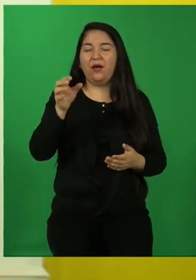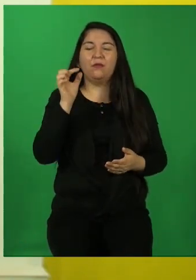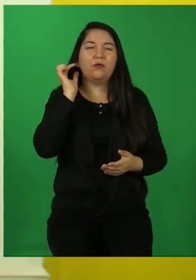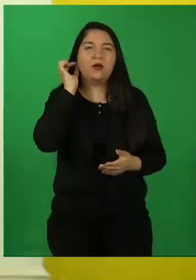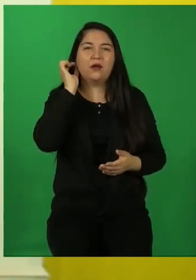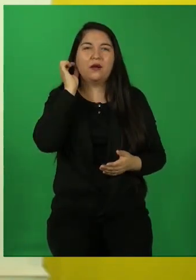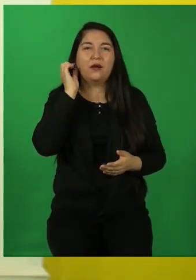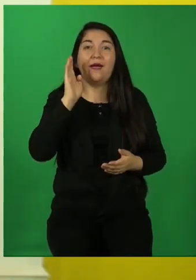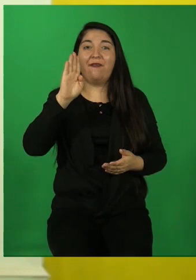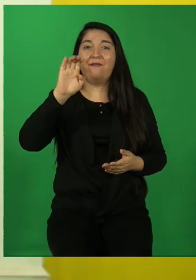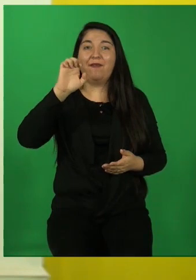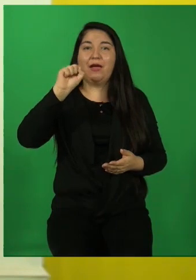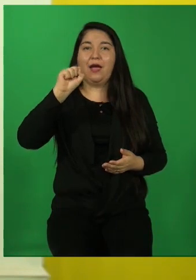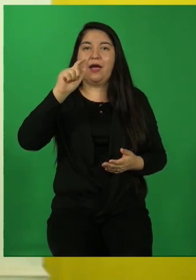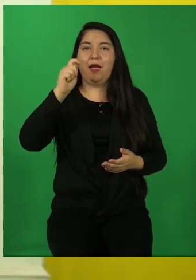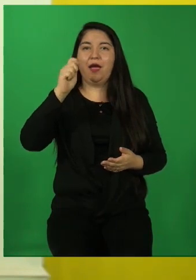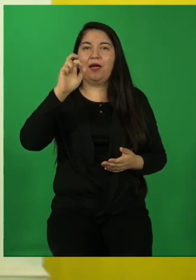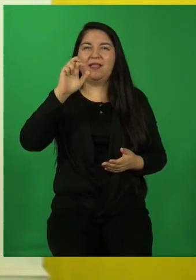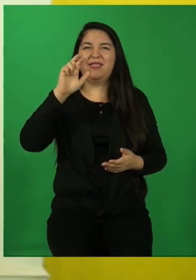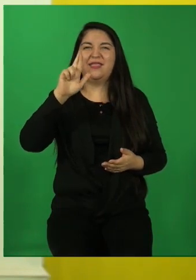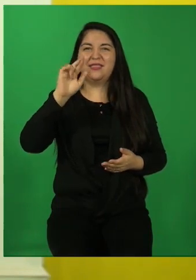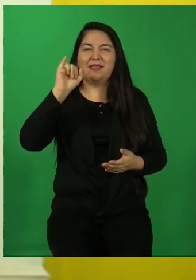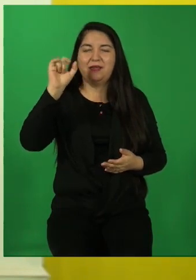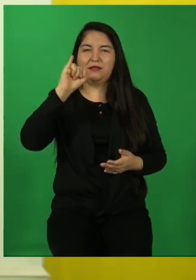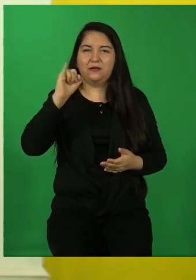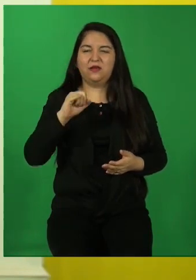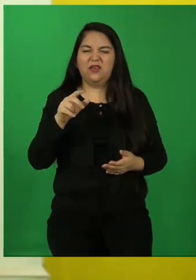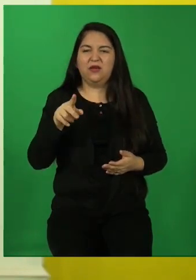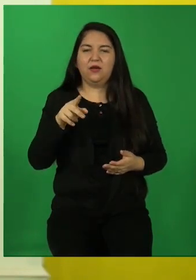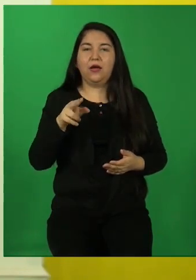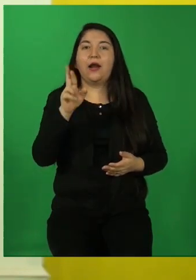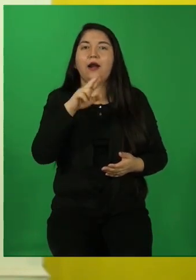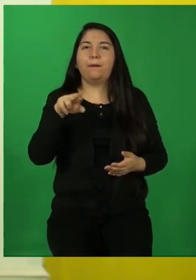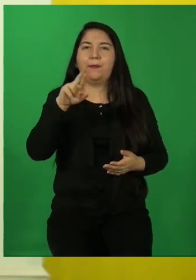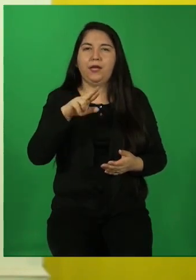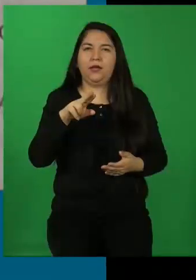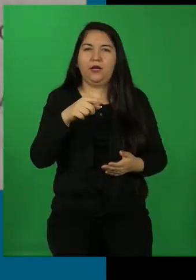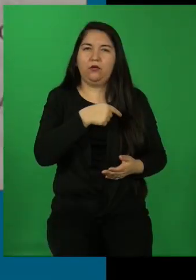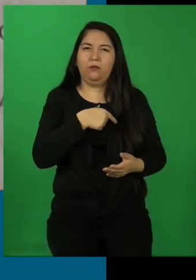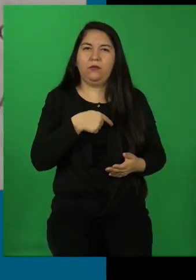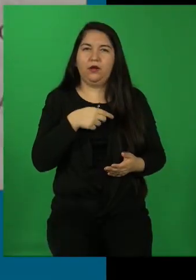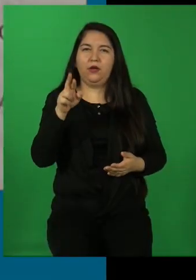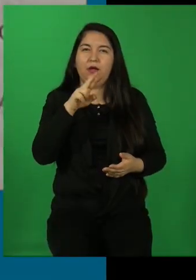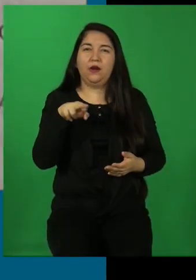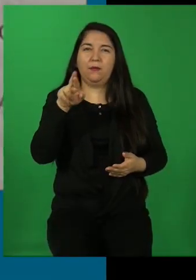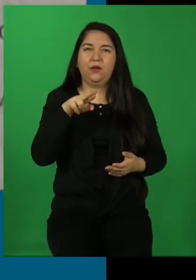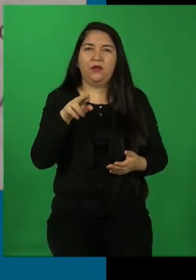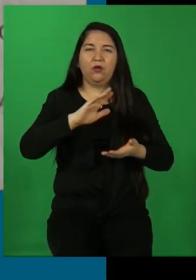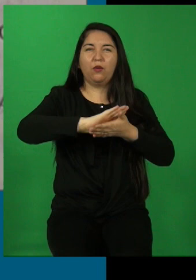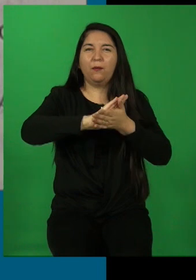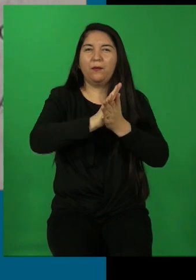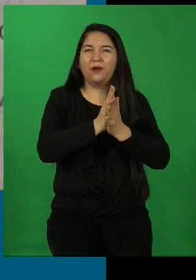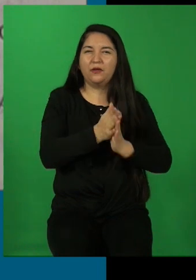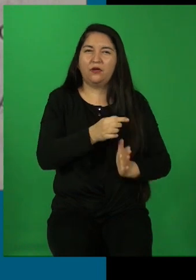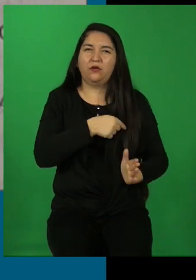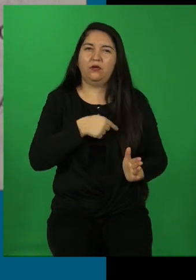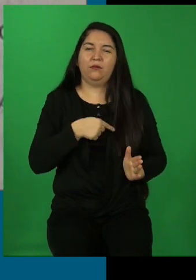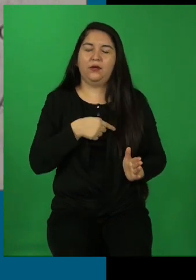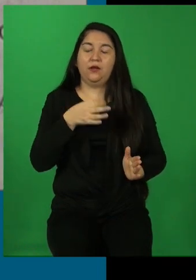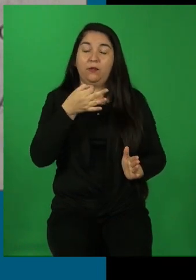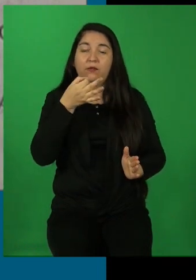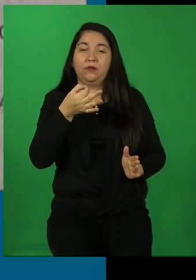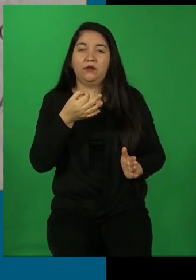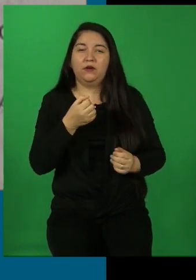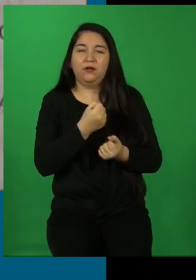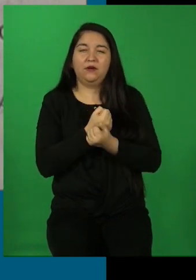Elena, Beatriz Elena Viterbo, Beatriz querida, Beatriz querida para siempre,